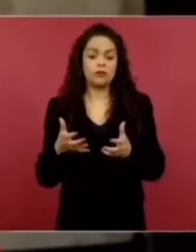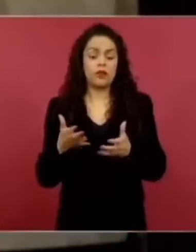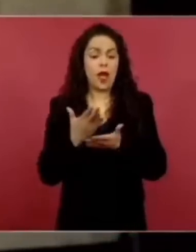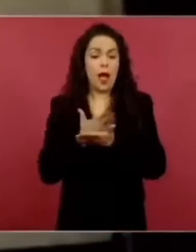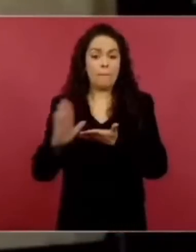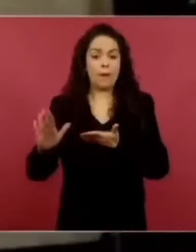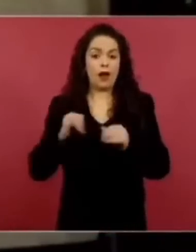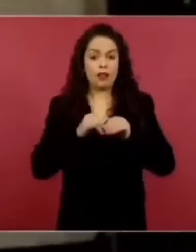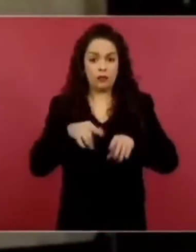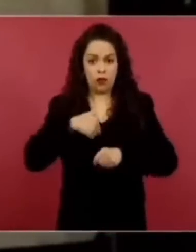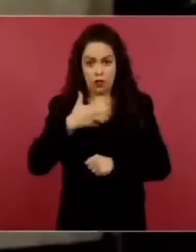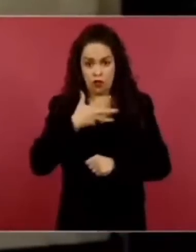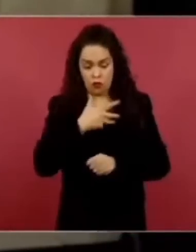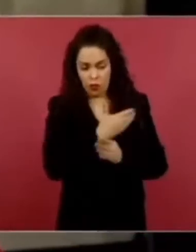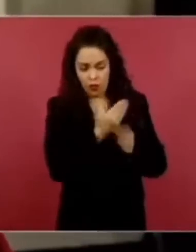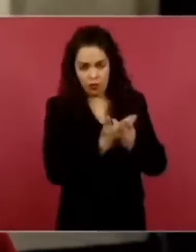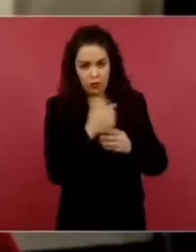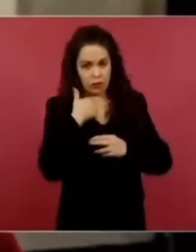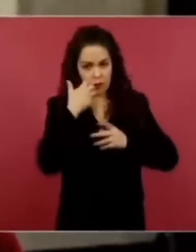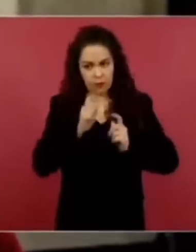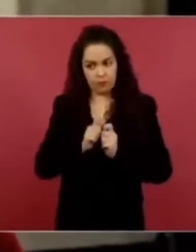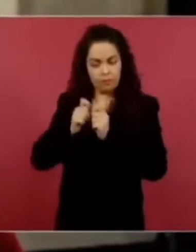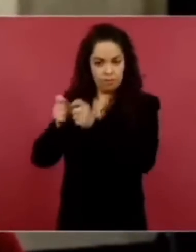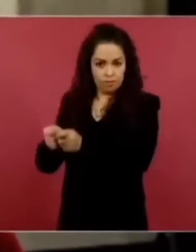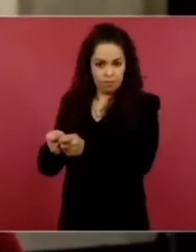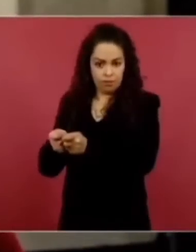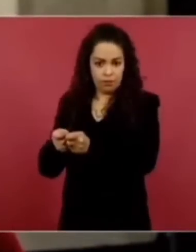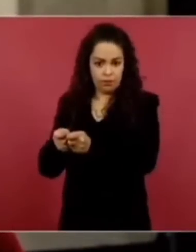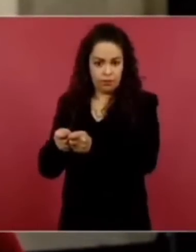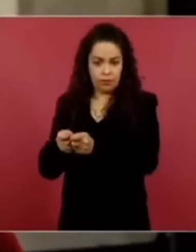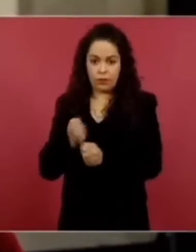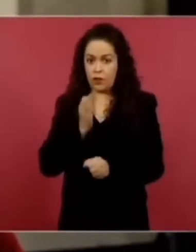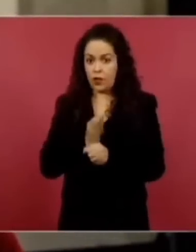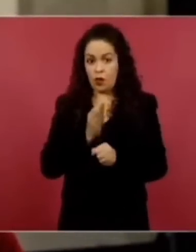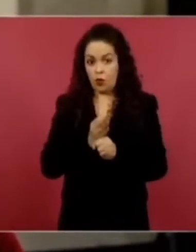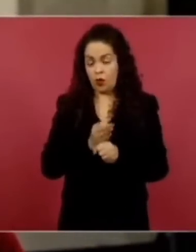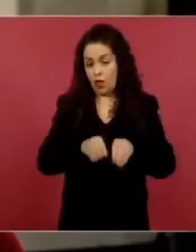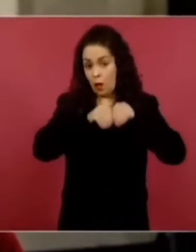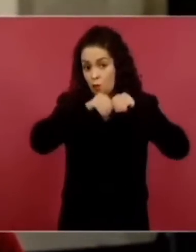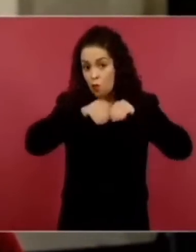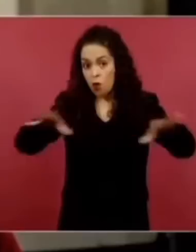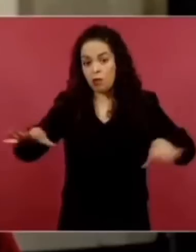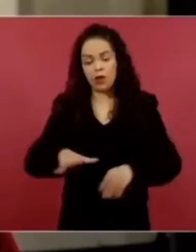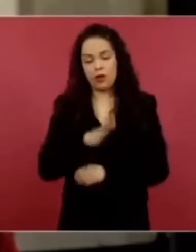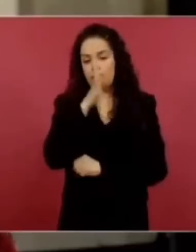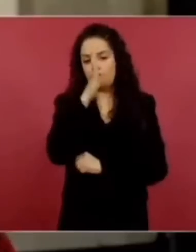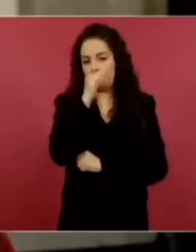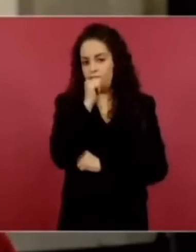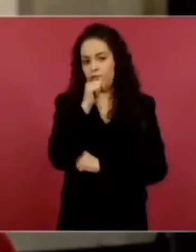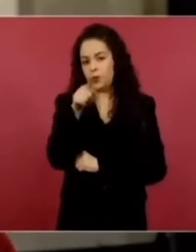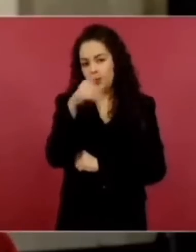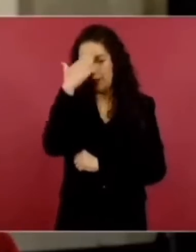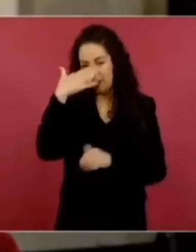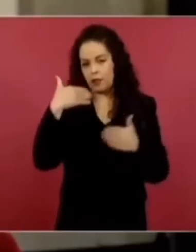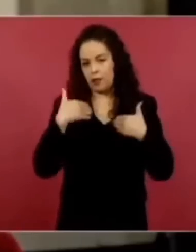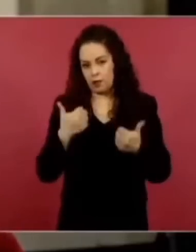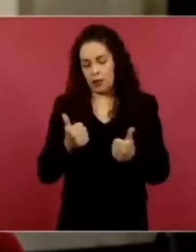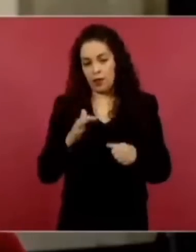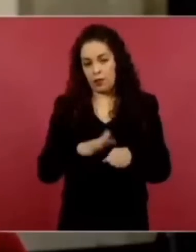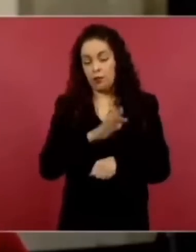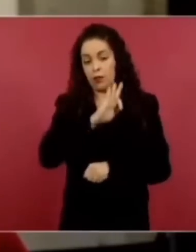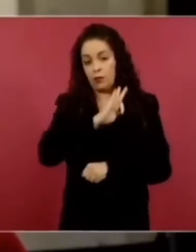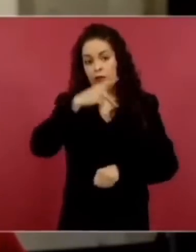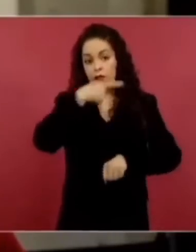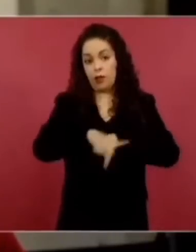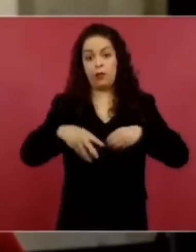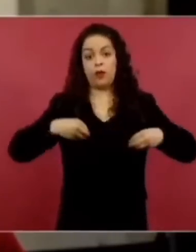que quisiéramos proporcionar, que evidentemente no se puede hacer pública, pero que tiene… o que implica la vida y la integridad